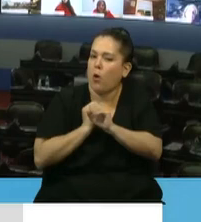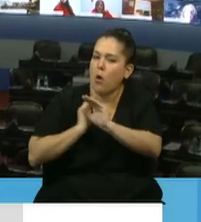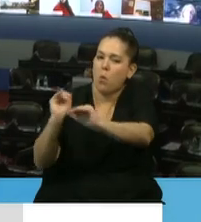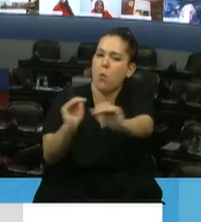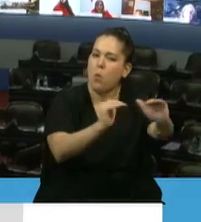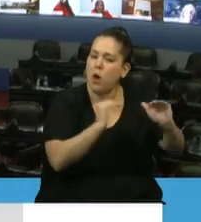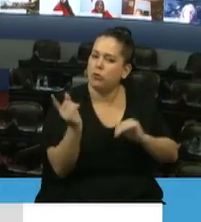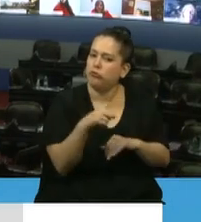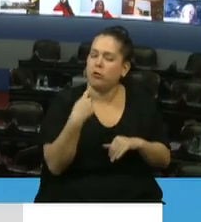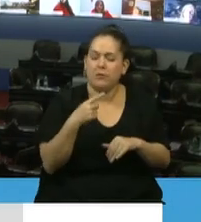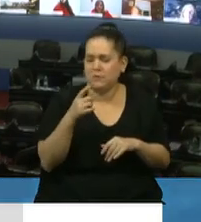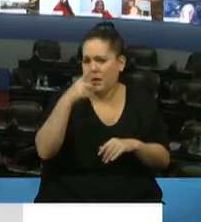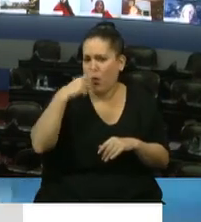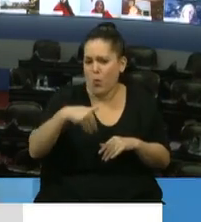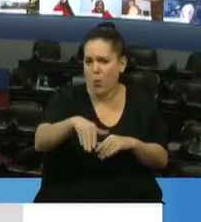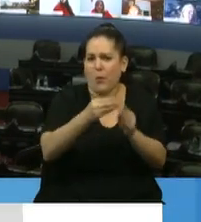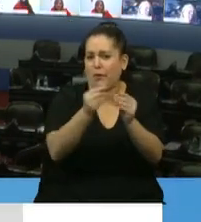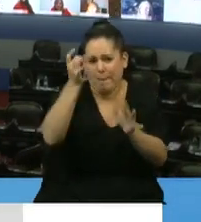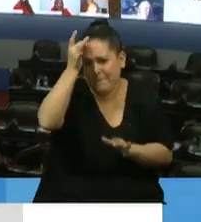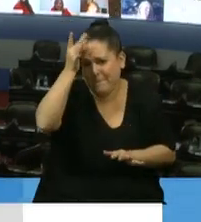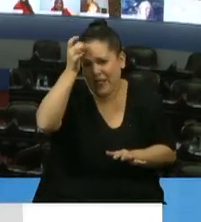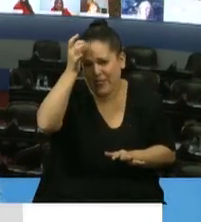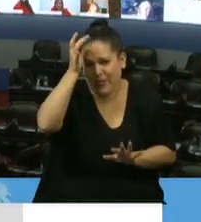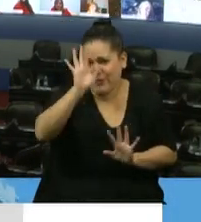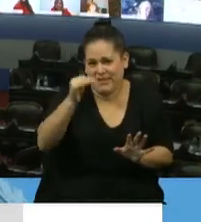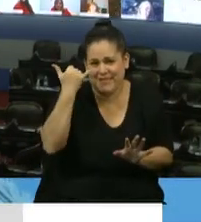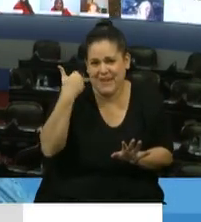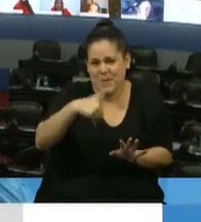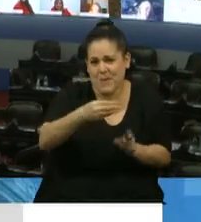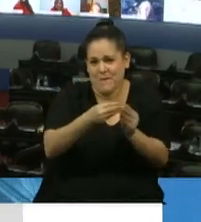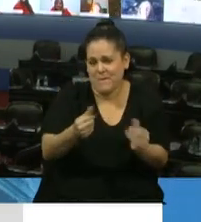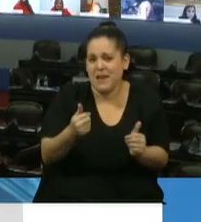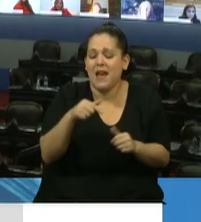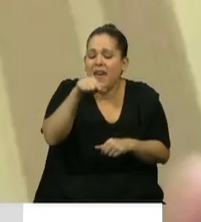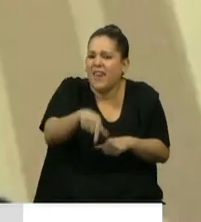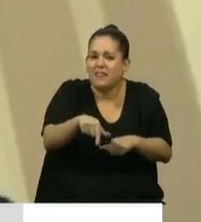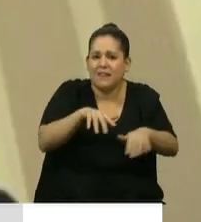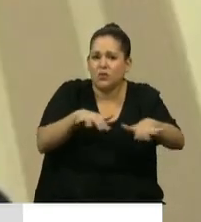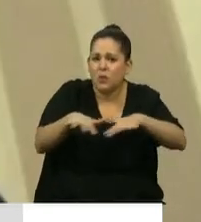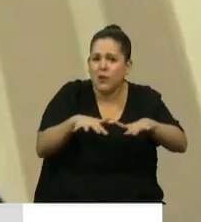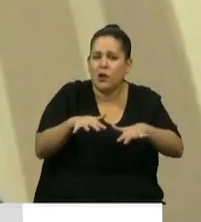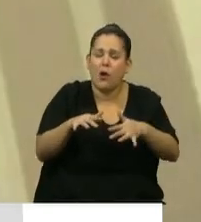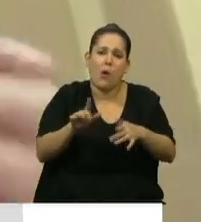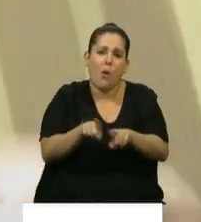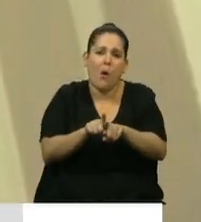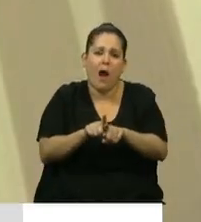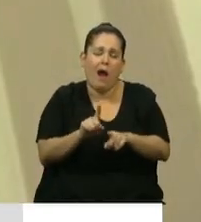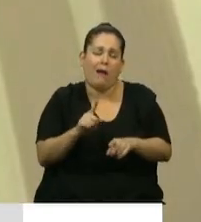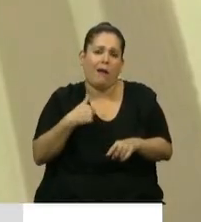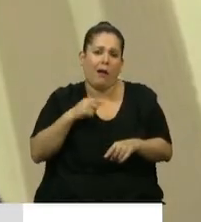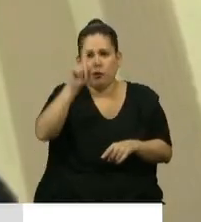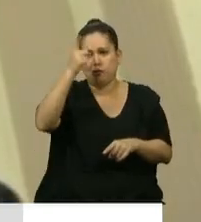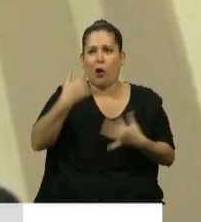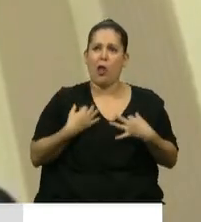Voy redondeando, discúlpeme, señor presidente, discúlpeme. Este partido lo jugamos todos, nadie se salva solo. Este partido